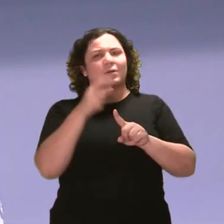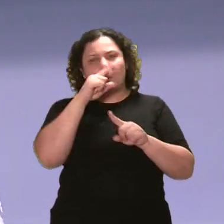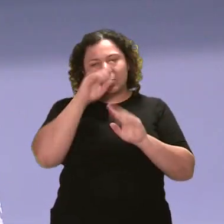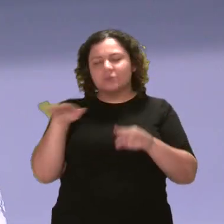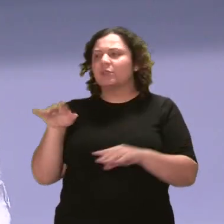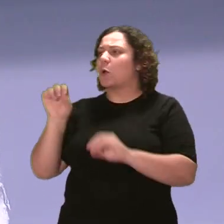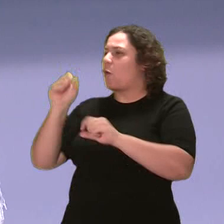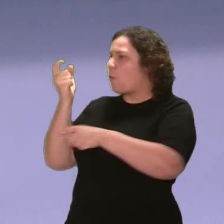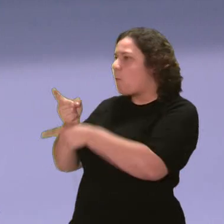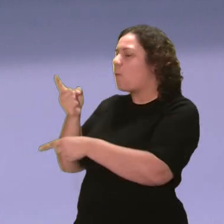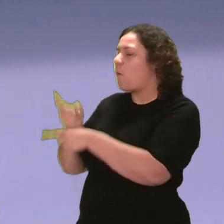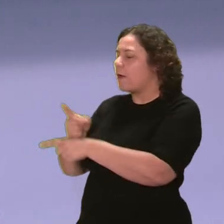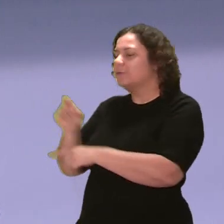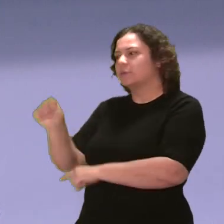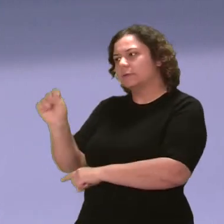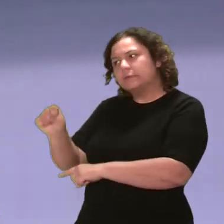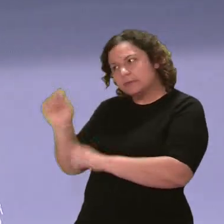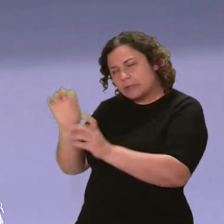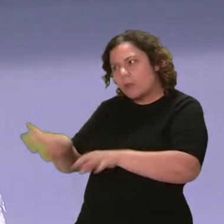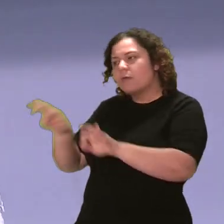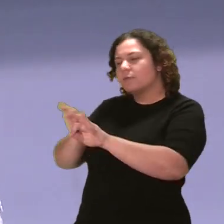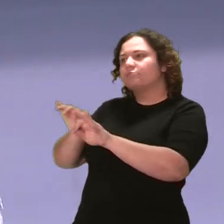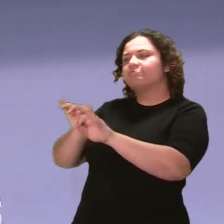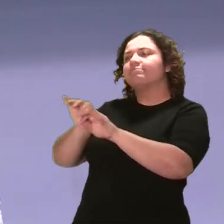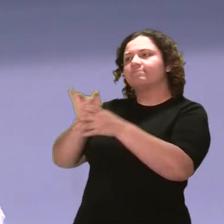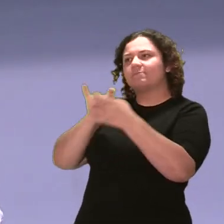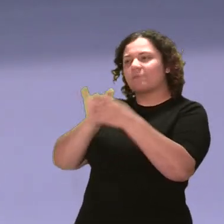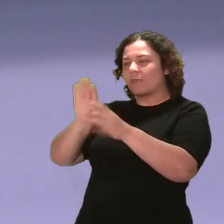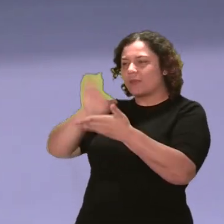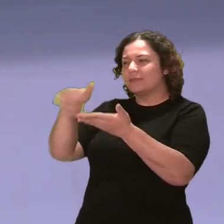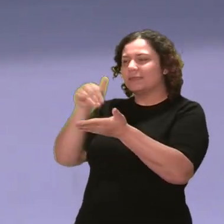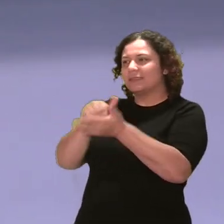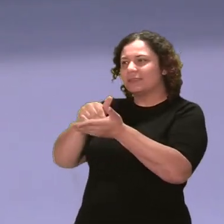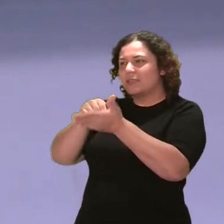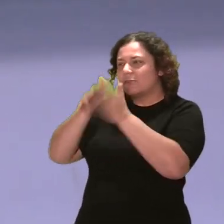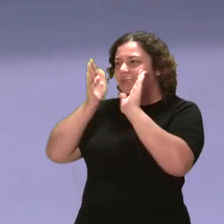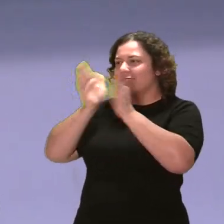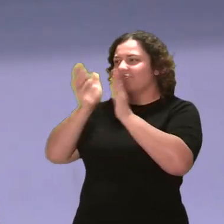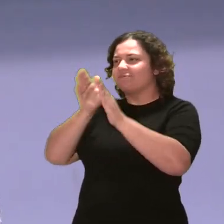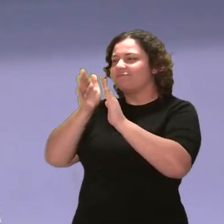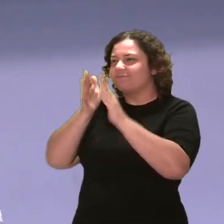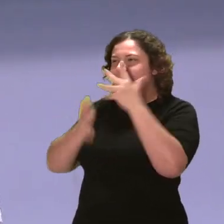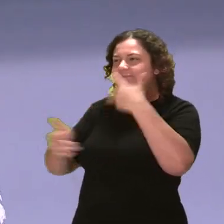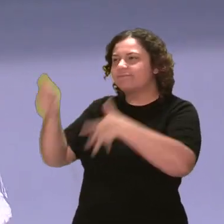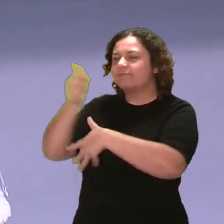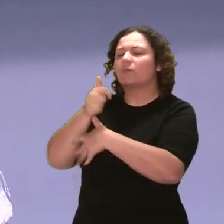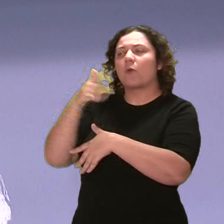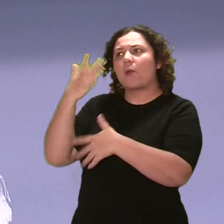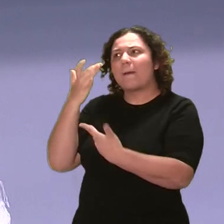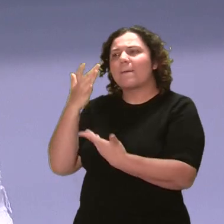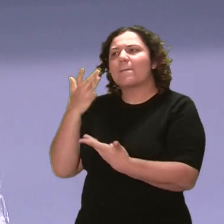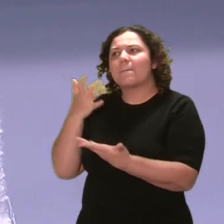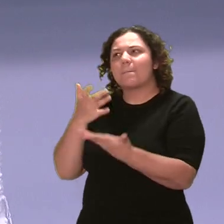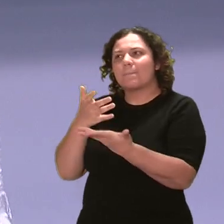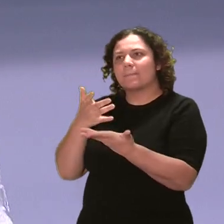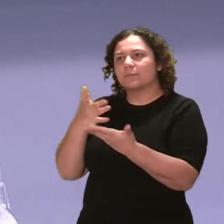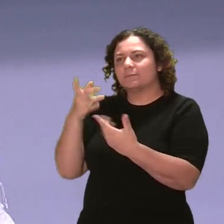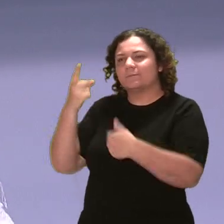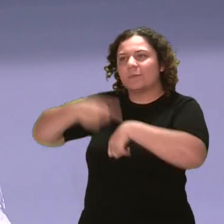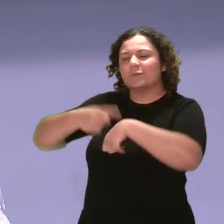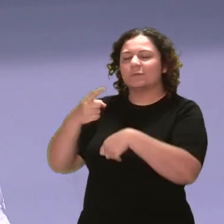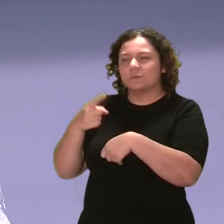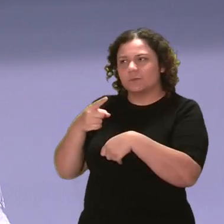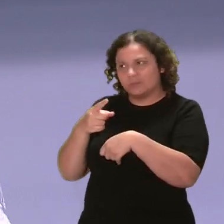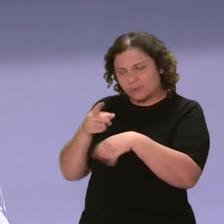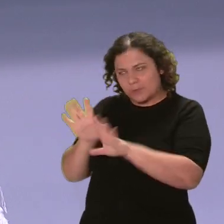importancia cuando hablamos de lo que es centros de atención primaria nos apoya porque para un poquito para hablar de lo